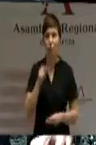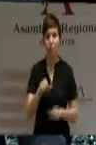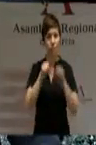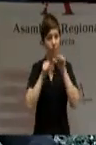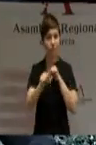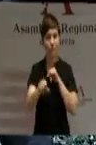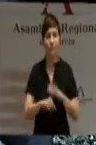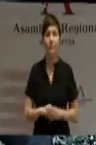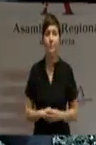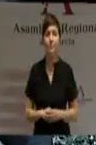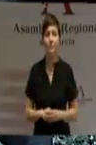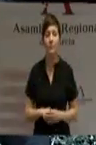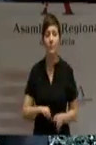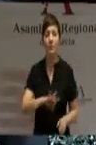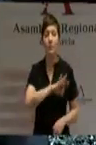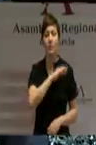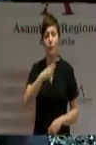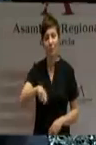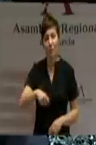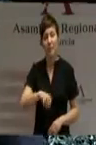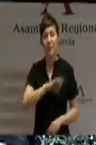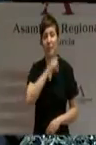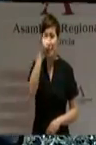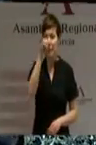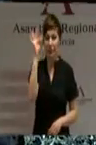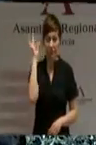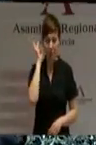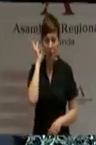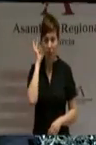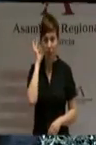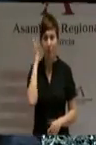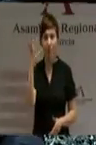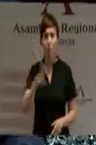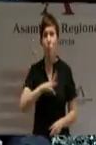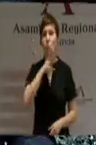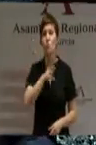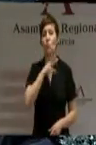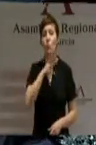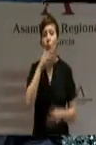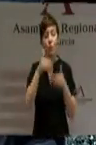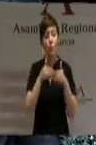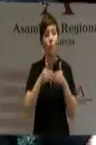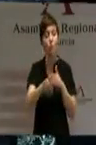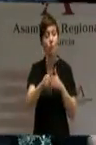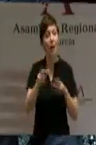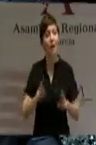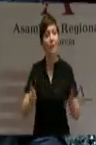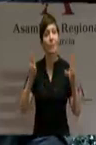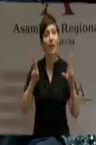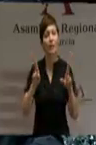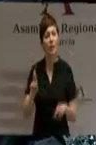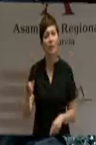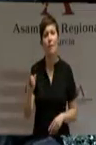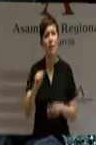Señor presidente, señorías, hay motivos para la esperanza. Aún nos quedan días